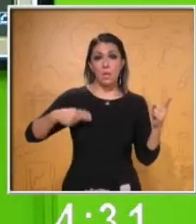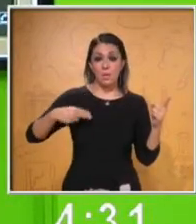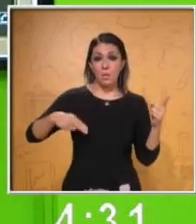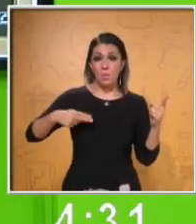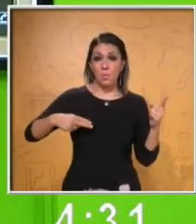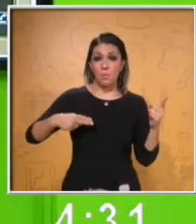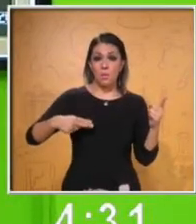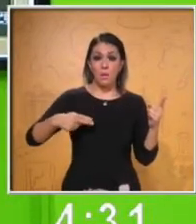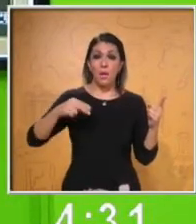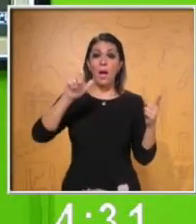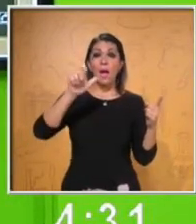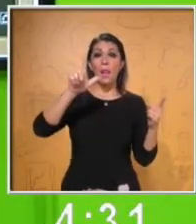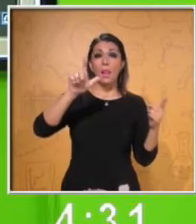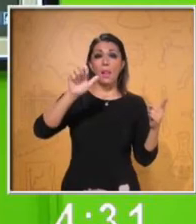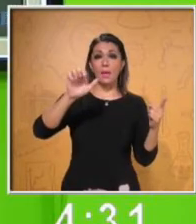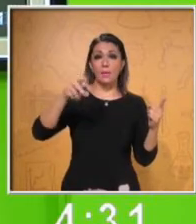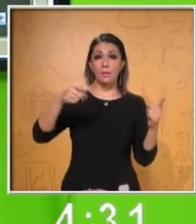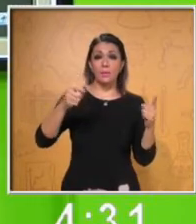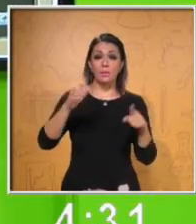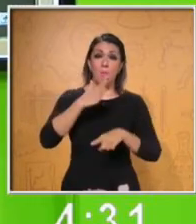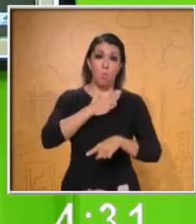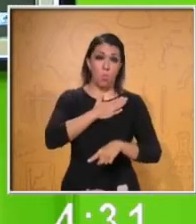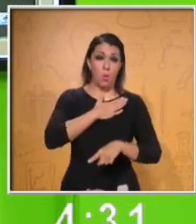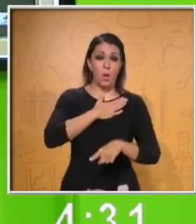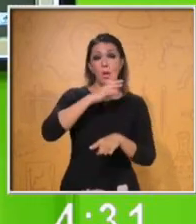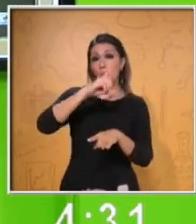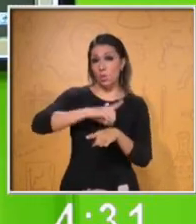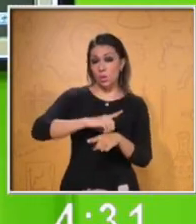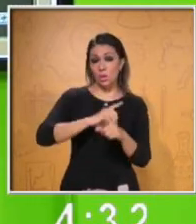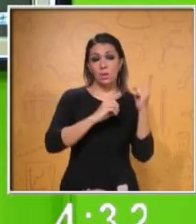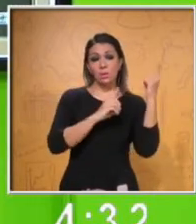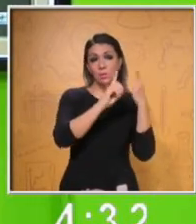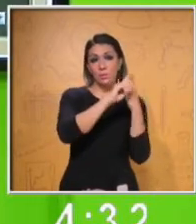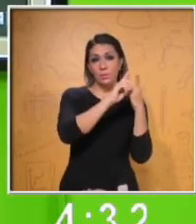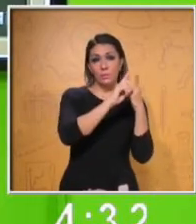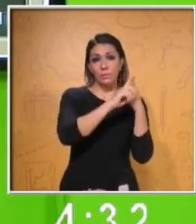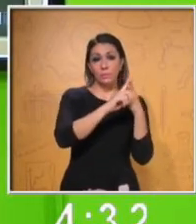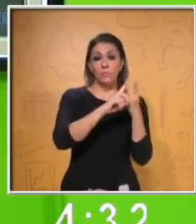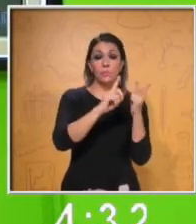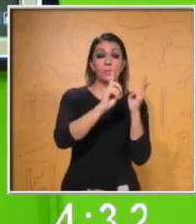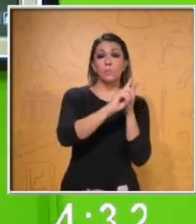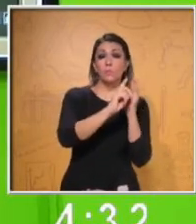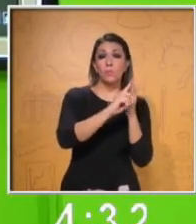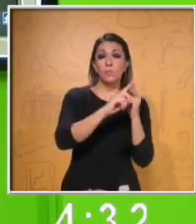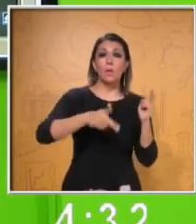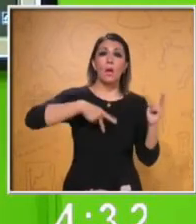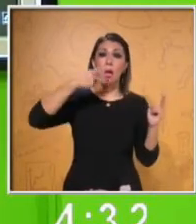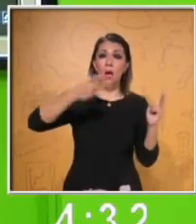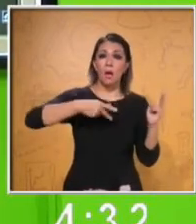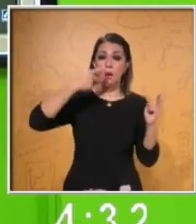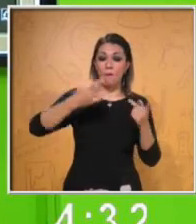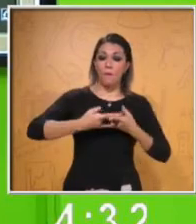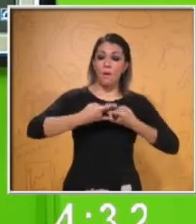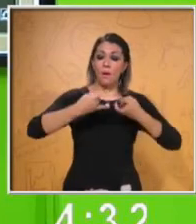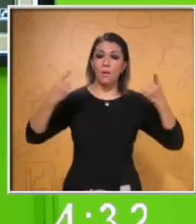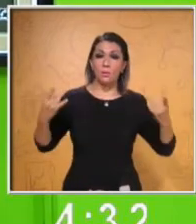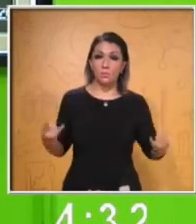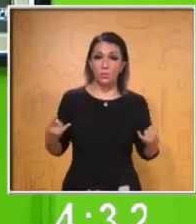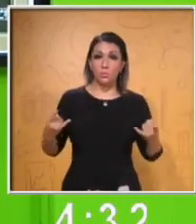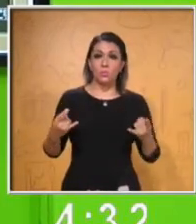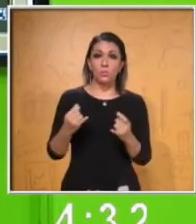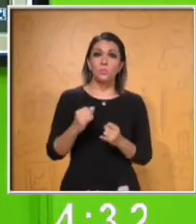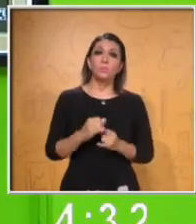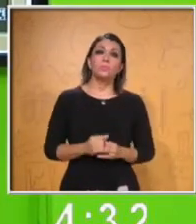That's number one. Buenos días. Mi nombre es Alex y voy a hablarles acerca de la historia del idioma inglés.